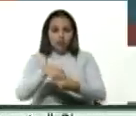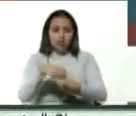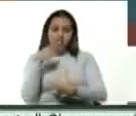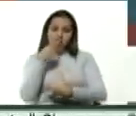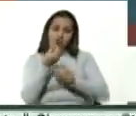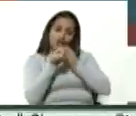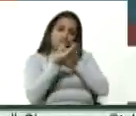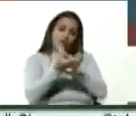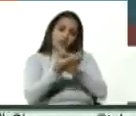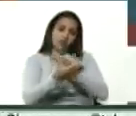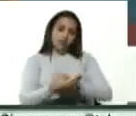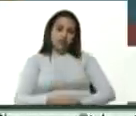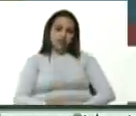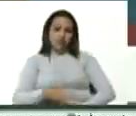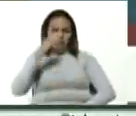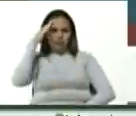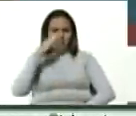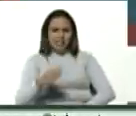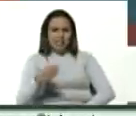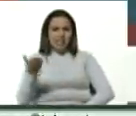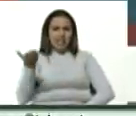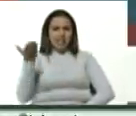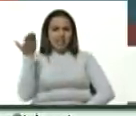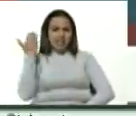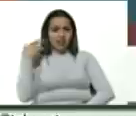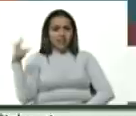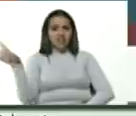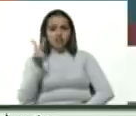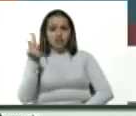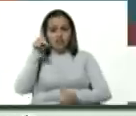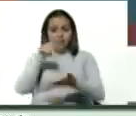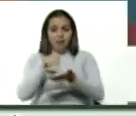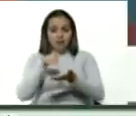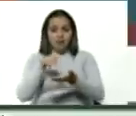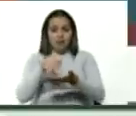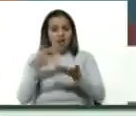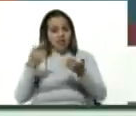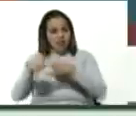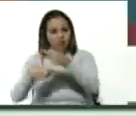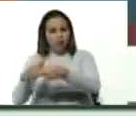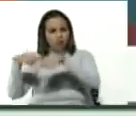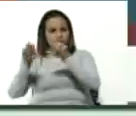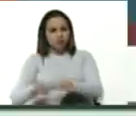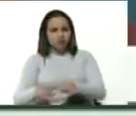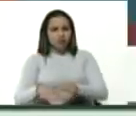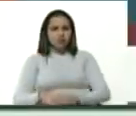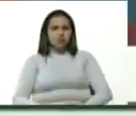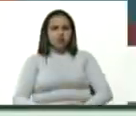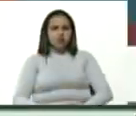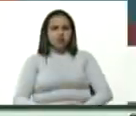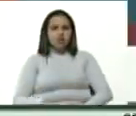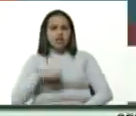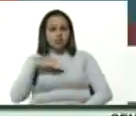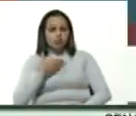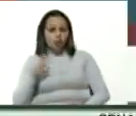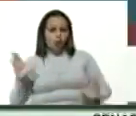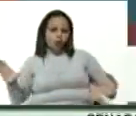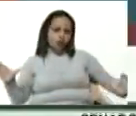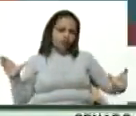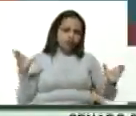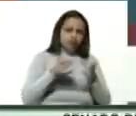como las de un exmilitar general venezolano, antes de los hechos, y se pudo contener, lamentablemente.